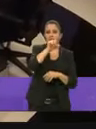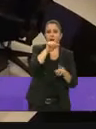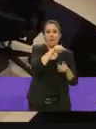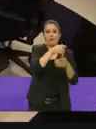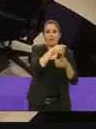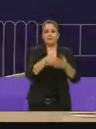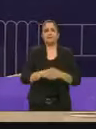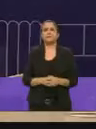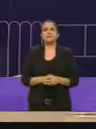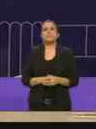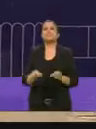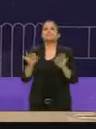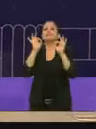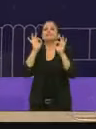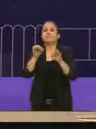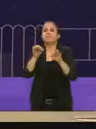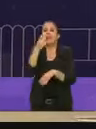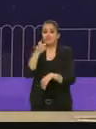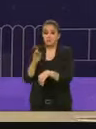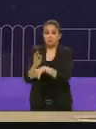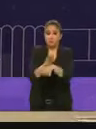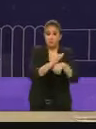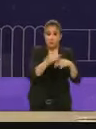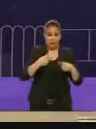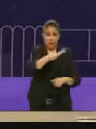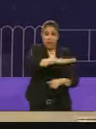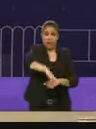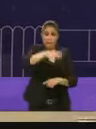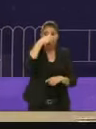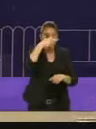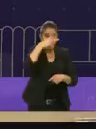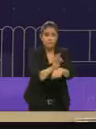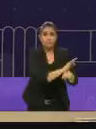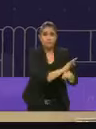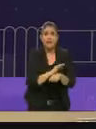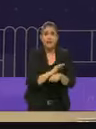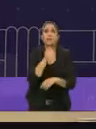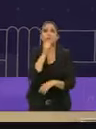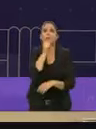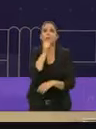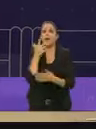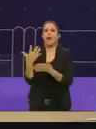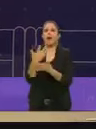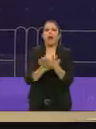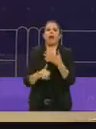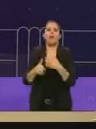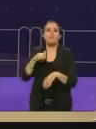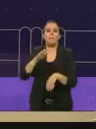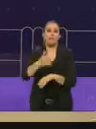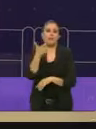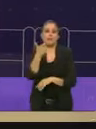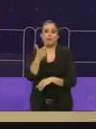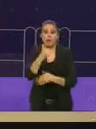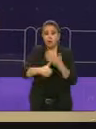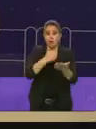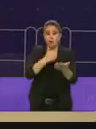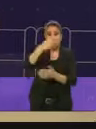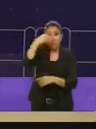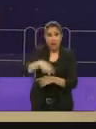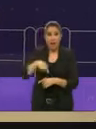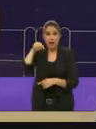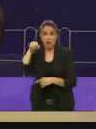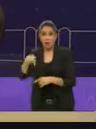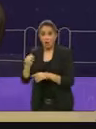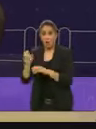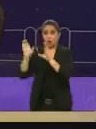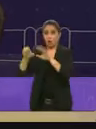Precisamente el estado del bienestar es que los policías ganen un mejor ingreso. En la Ciudad de México gana más un servidor de